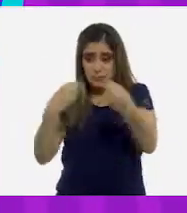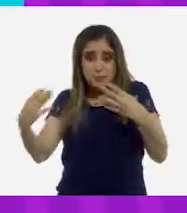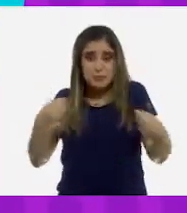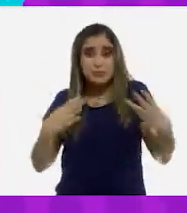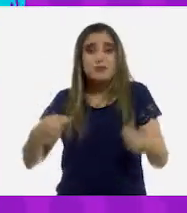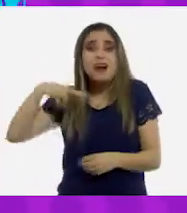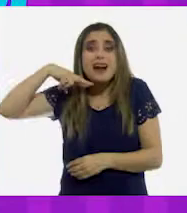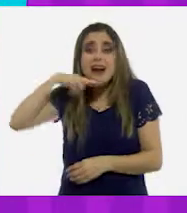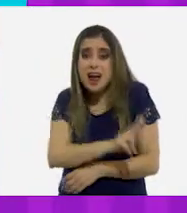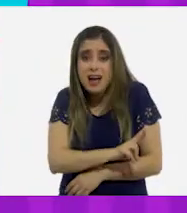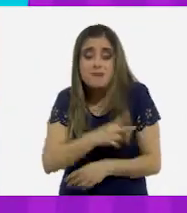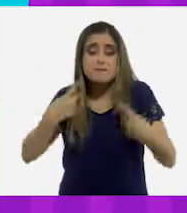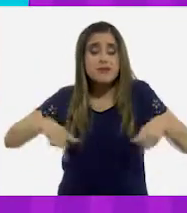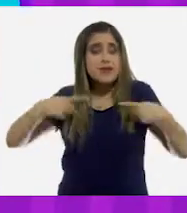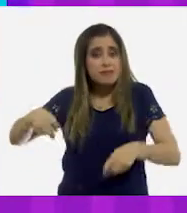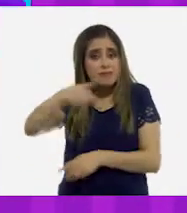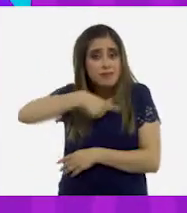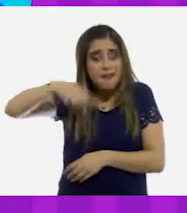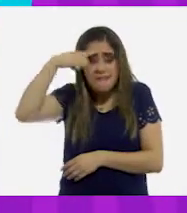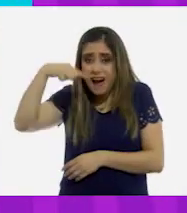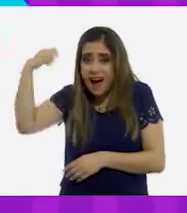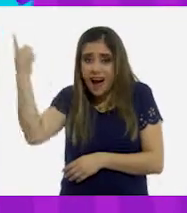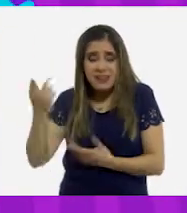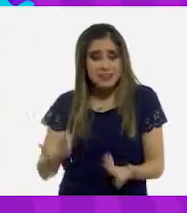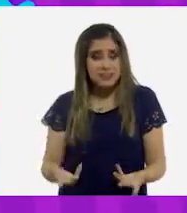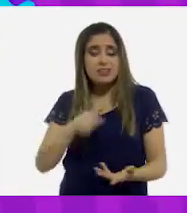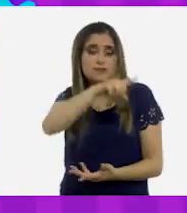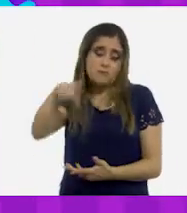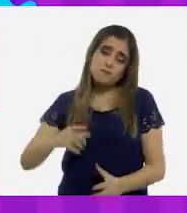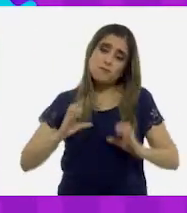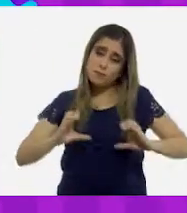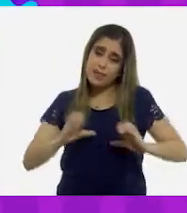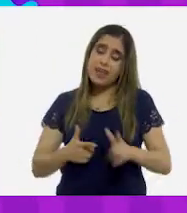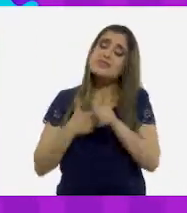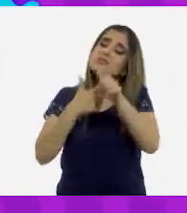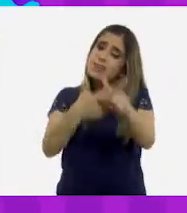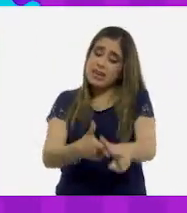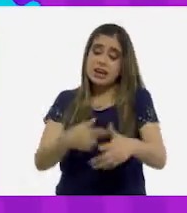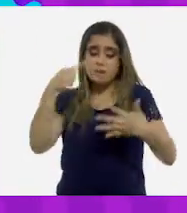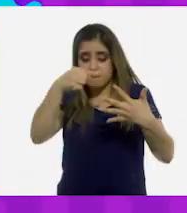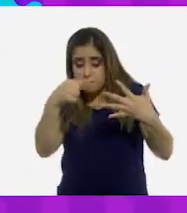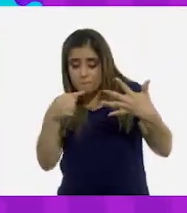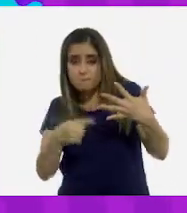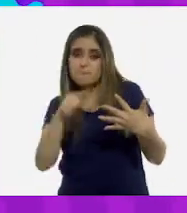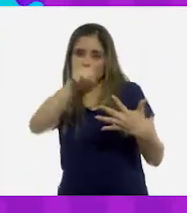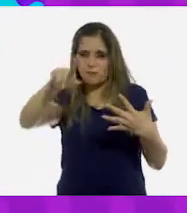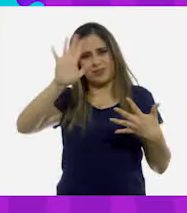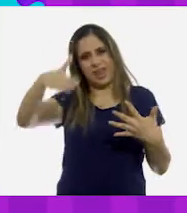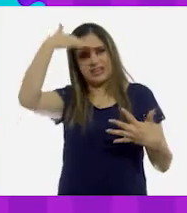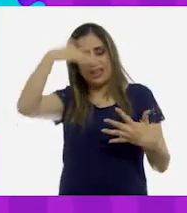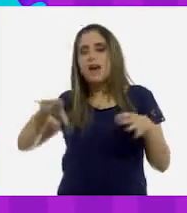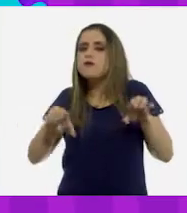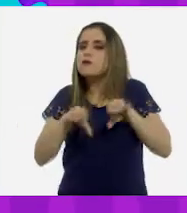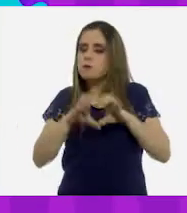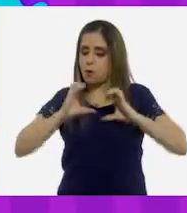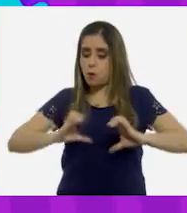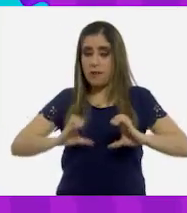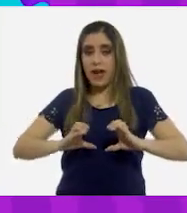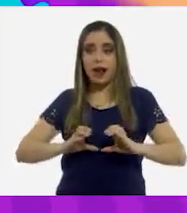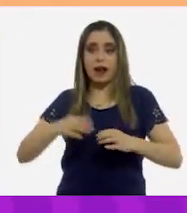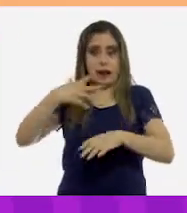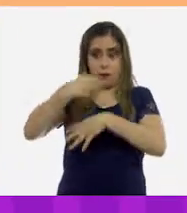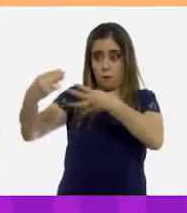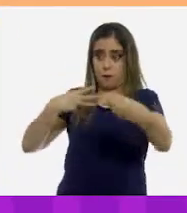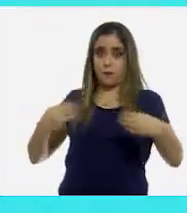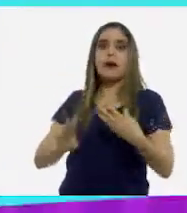fácilmente entre las personas. Por eso hay que continuar cuidándonos siguiendo las buenas prácticas que ya todos conocemos para evitar contagiarnos.